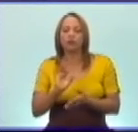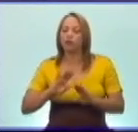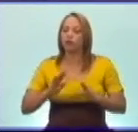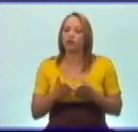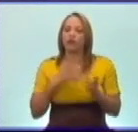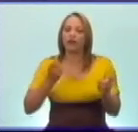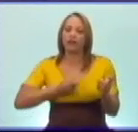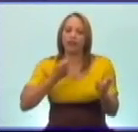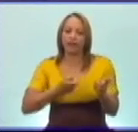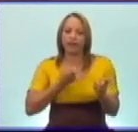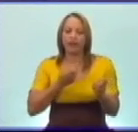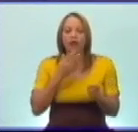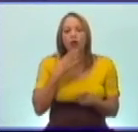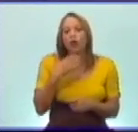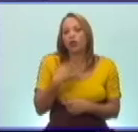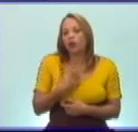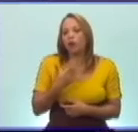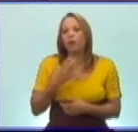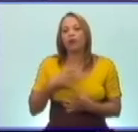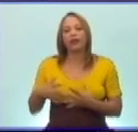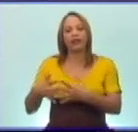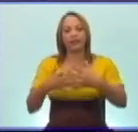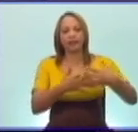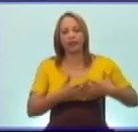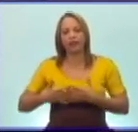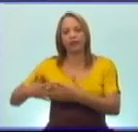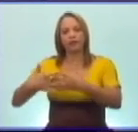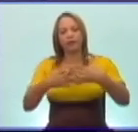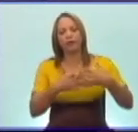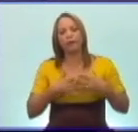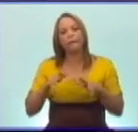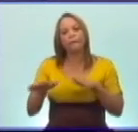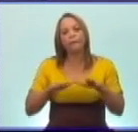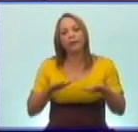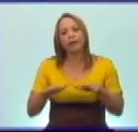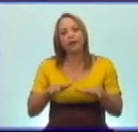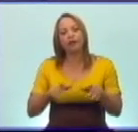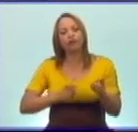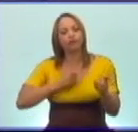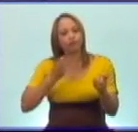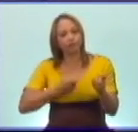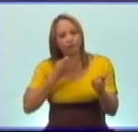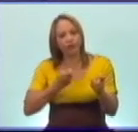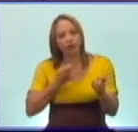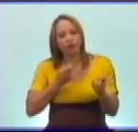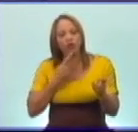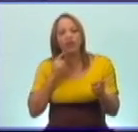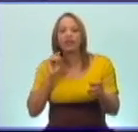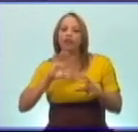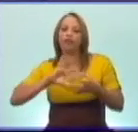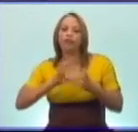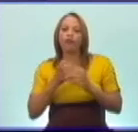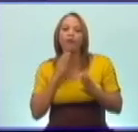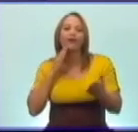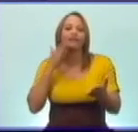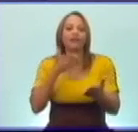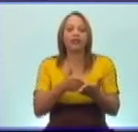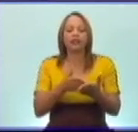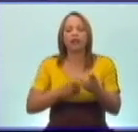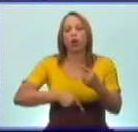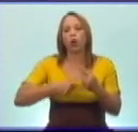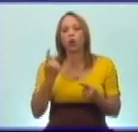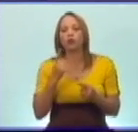y cómo Estados Unidos preparó una agresión armada de manera directa contra nuestro país.